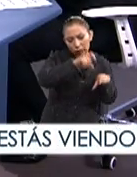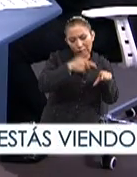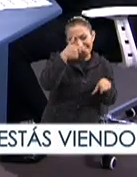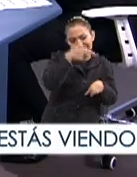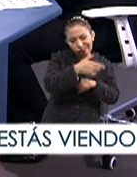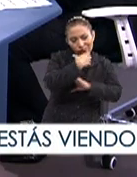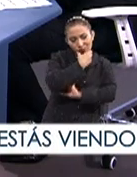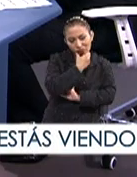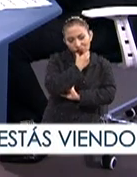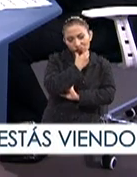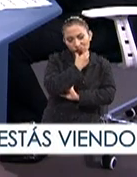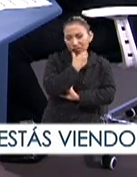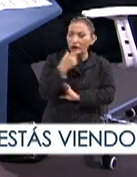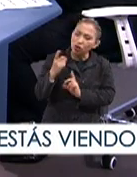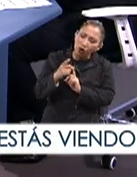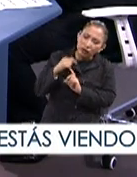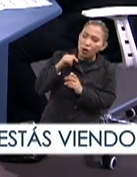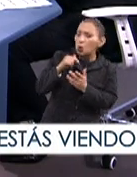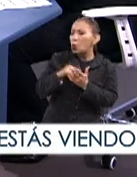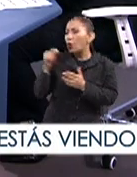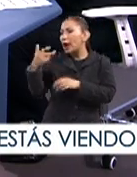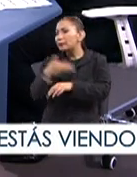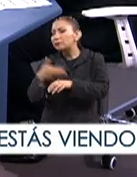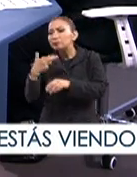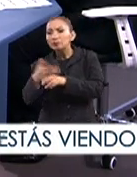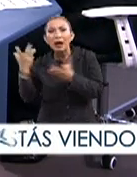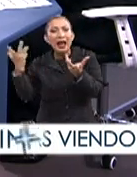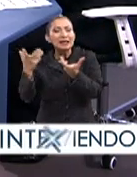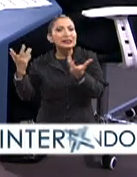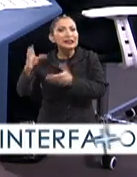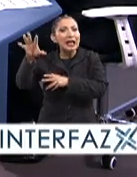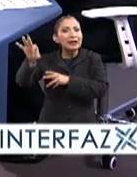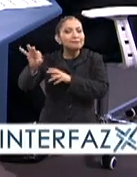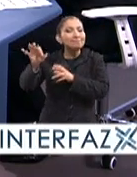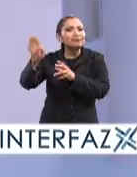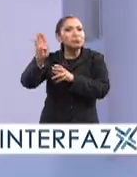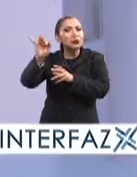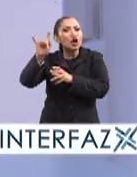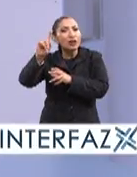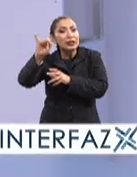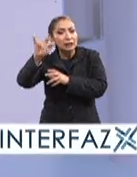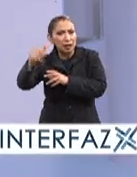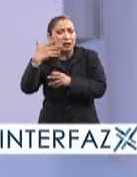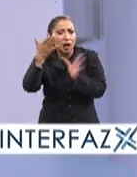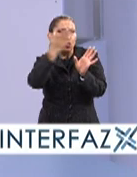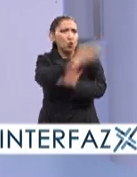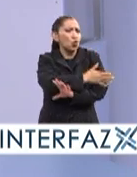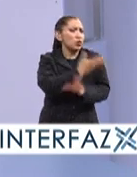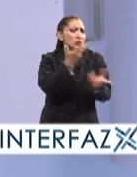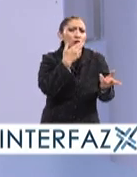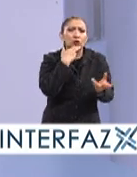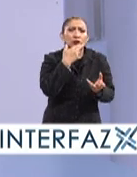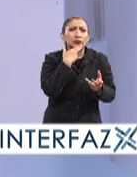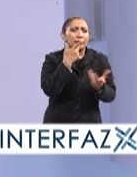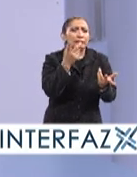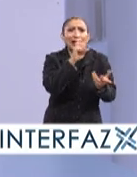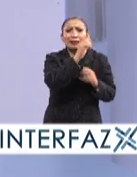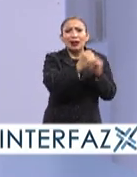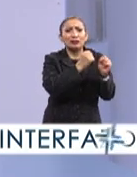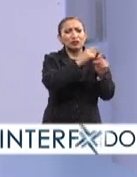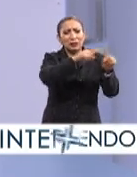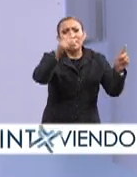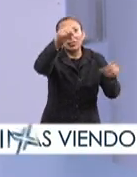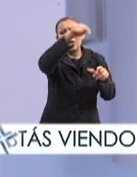identificar, nosotros le llamamos áreas de oportunidad en el proceso convencional de obtención de biodiesel. El biodiesel se obtiene desde hace, no sé, 30 años en